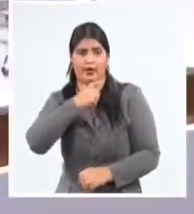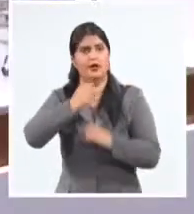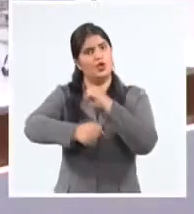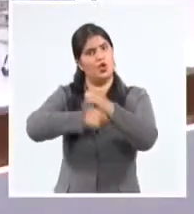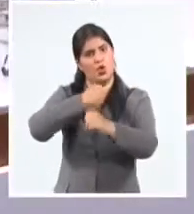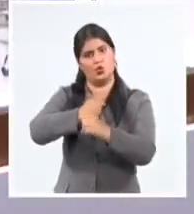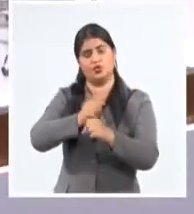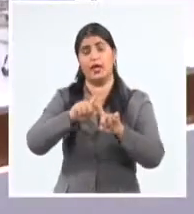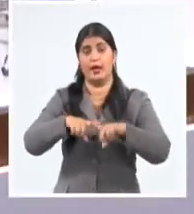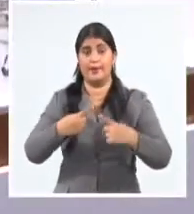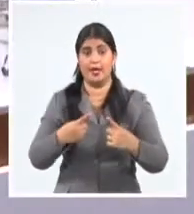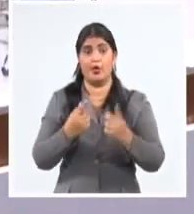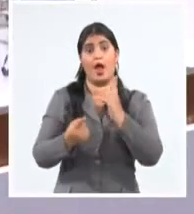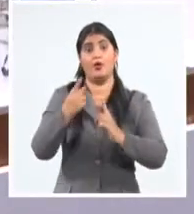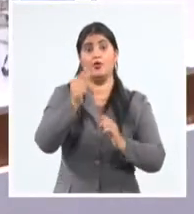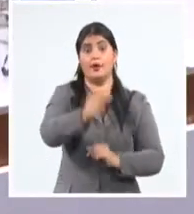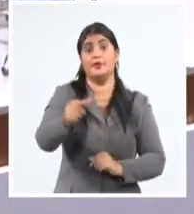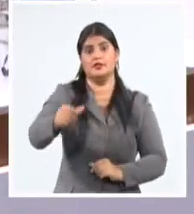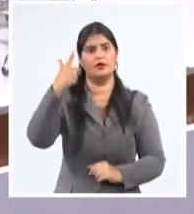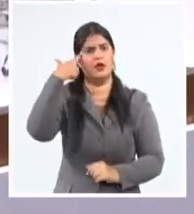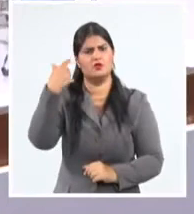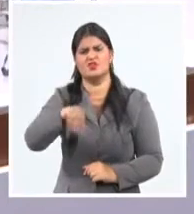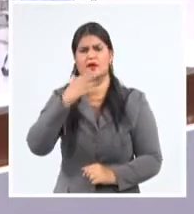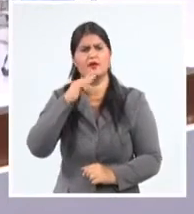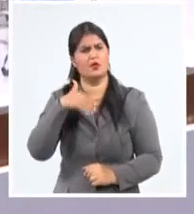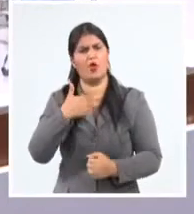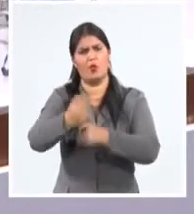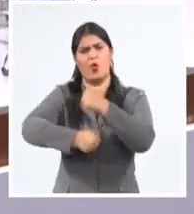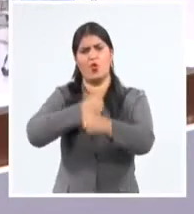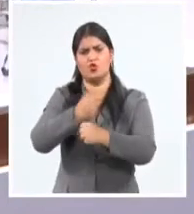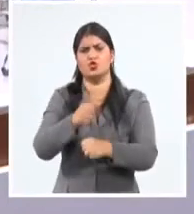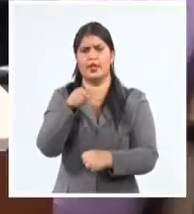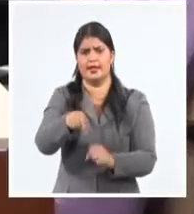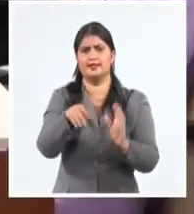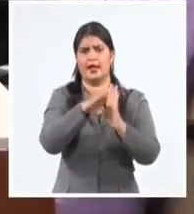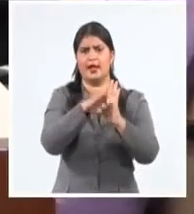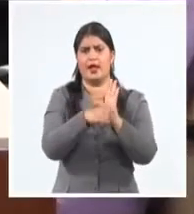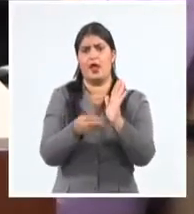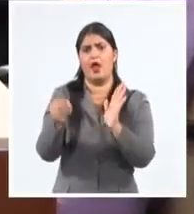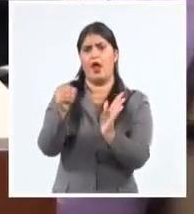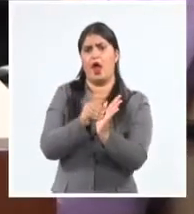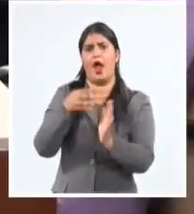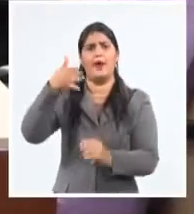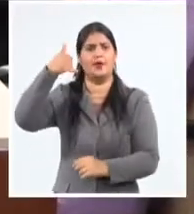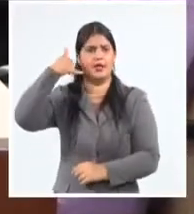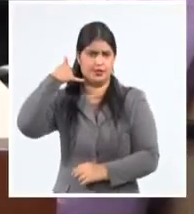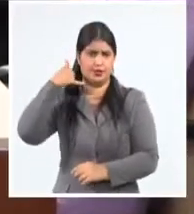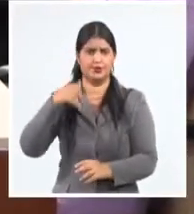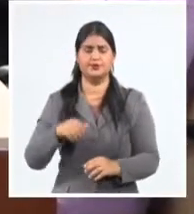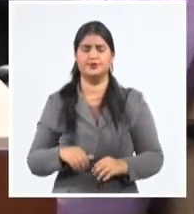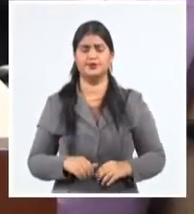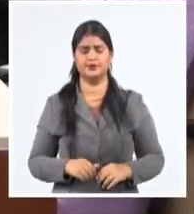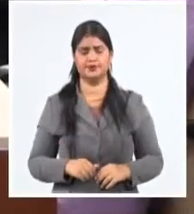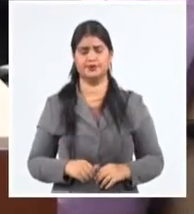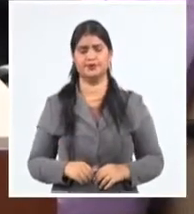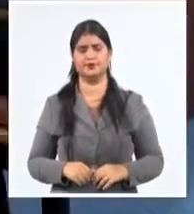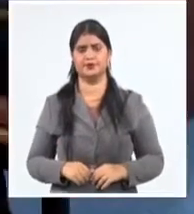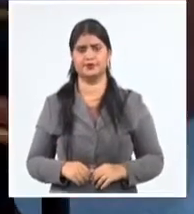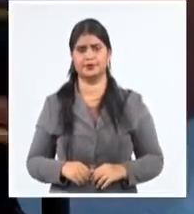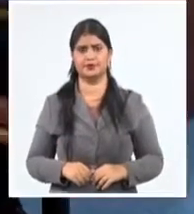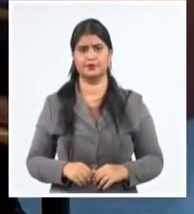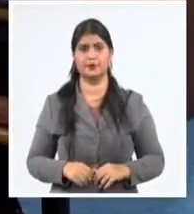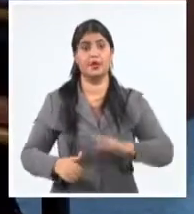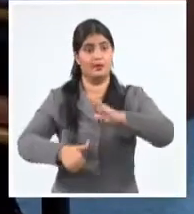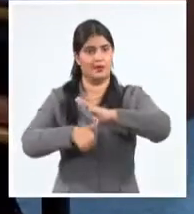la población. El presidente cubano tomó nota de cada una de las propuestas e ideas de los jóvenes a quienes les aseguró su utilidad para el trabajo del gobierno.